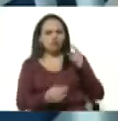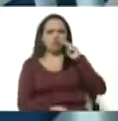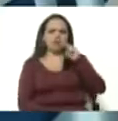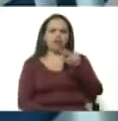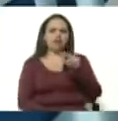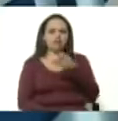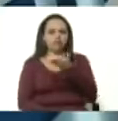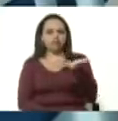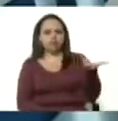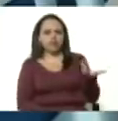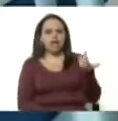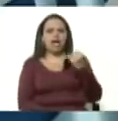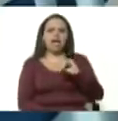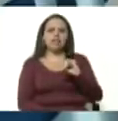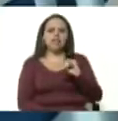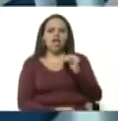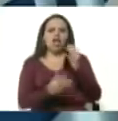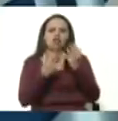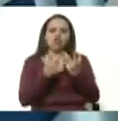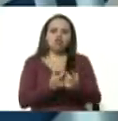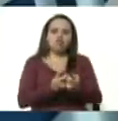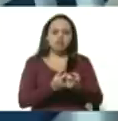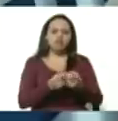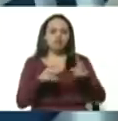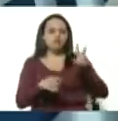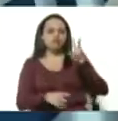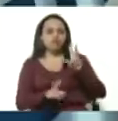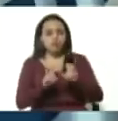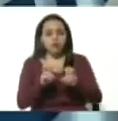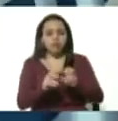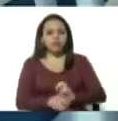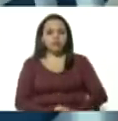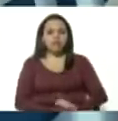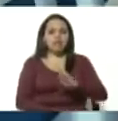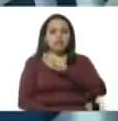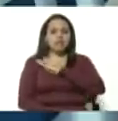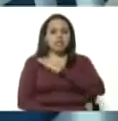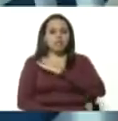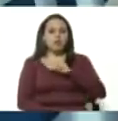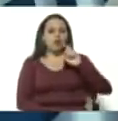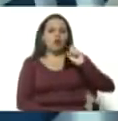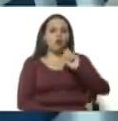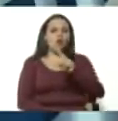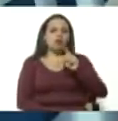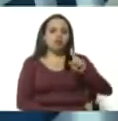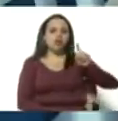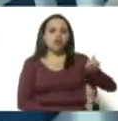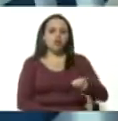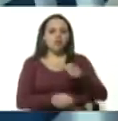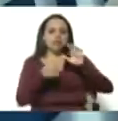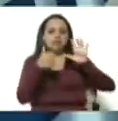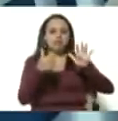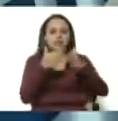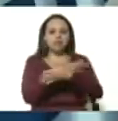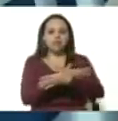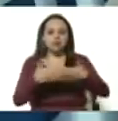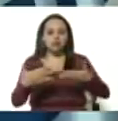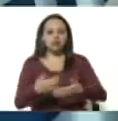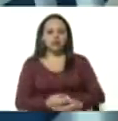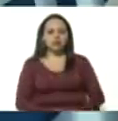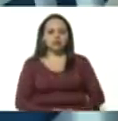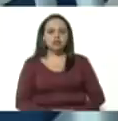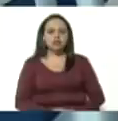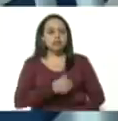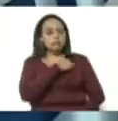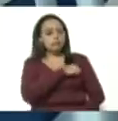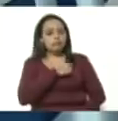que hemos actualizado al momento el ministerio público tenemos 11,6 millones de contagiados confirmados y lamentablemente